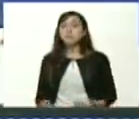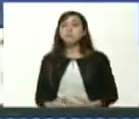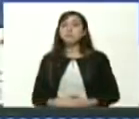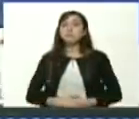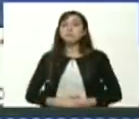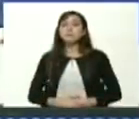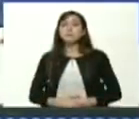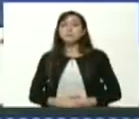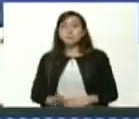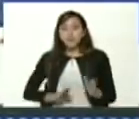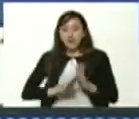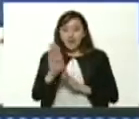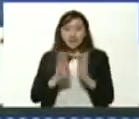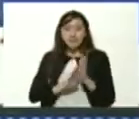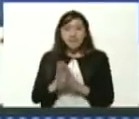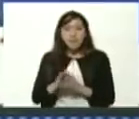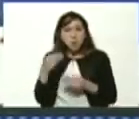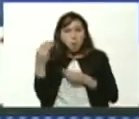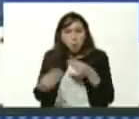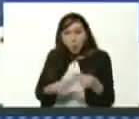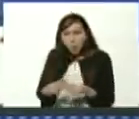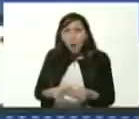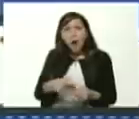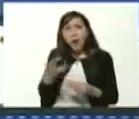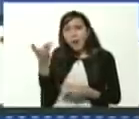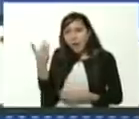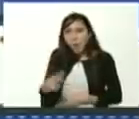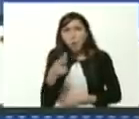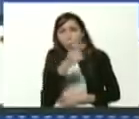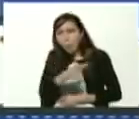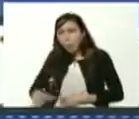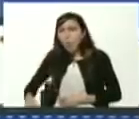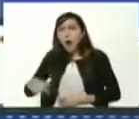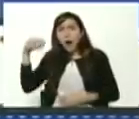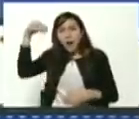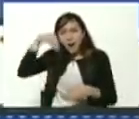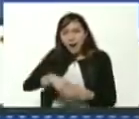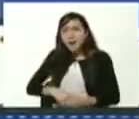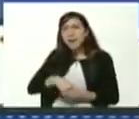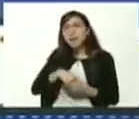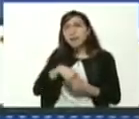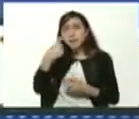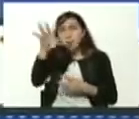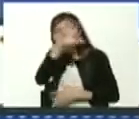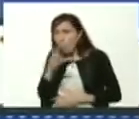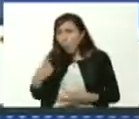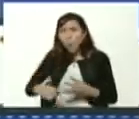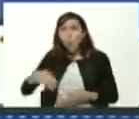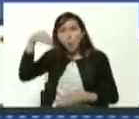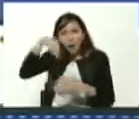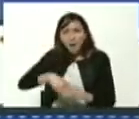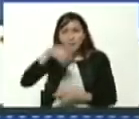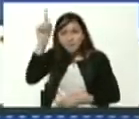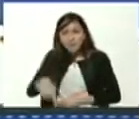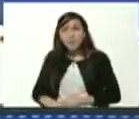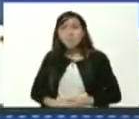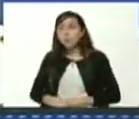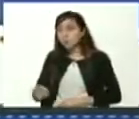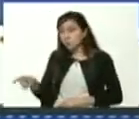el desarrollo de la matrícula de estudiantes extranjeros en Venezuela es una prioridad que te entrego